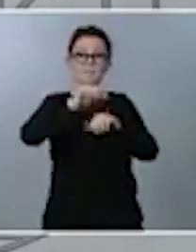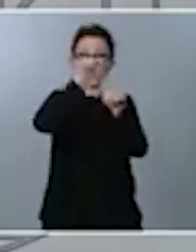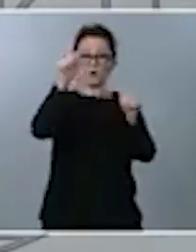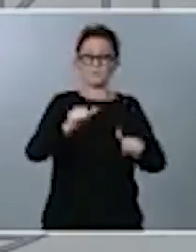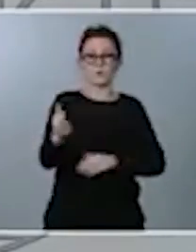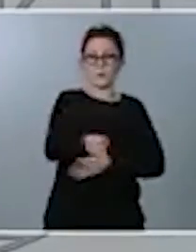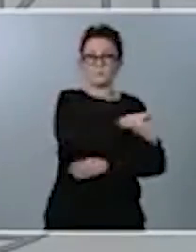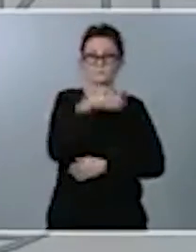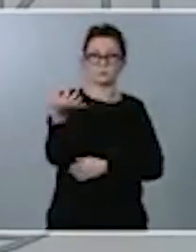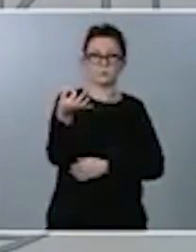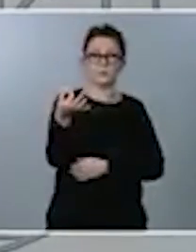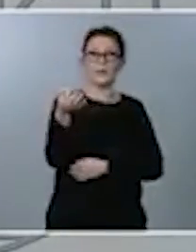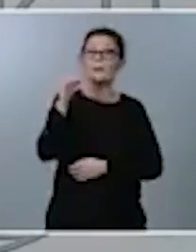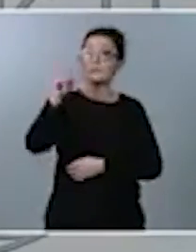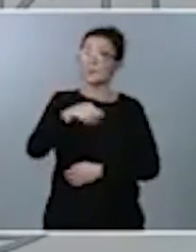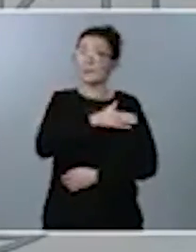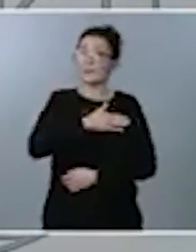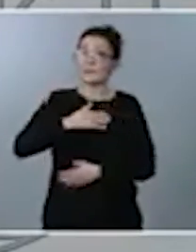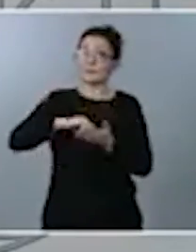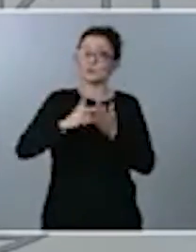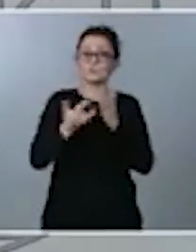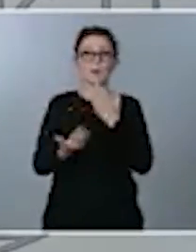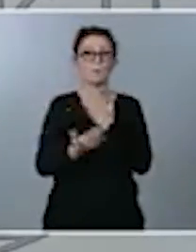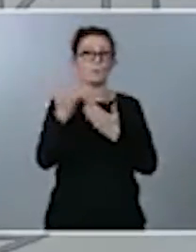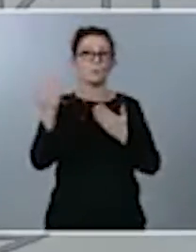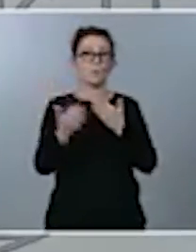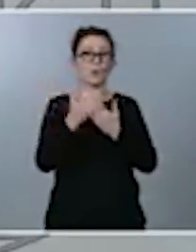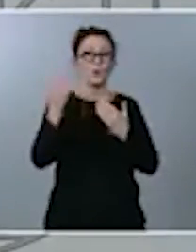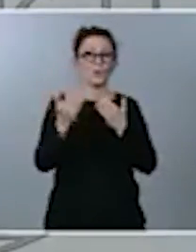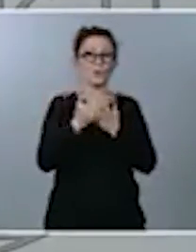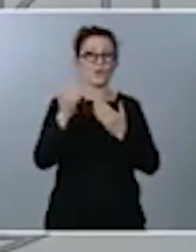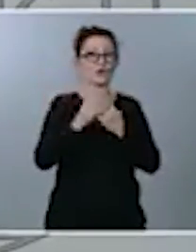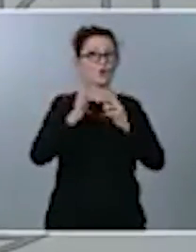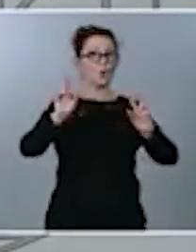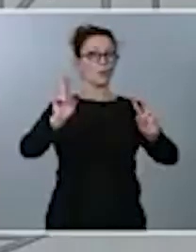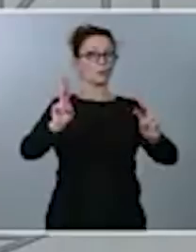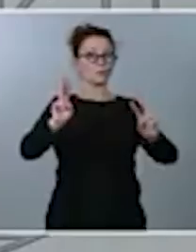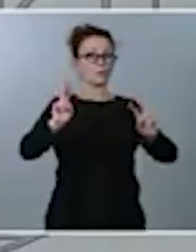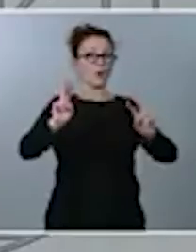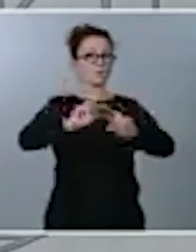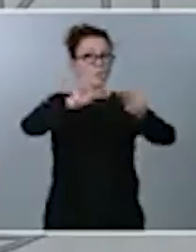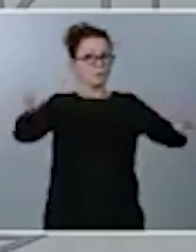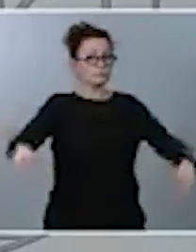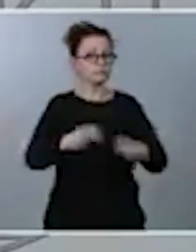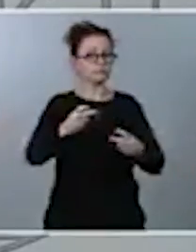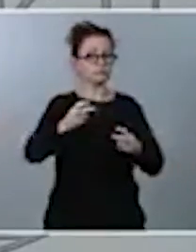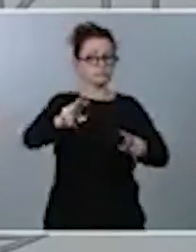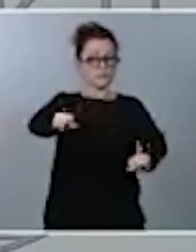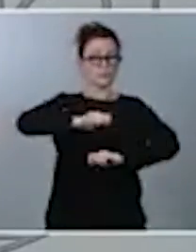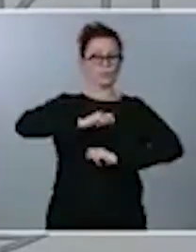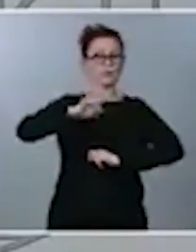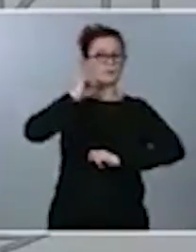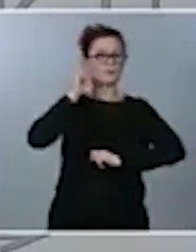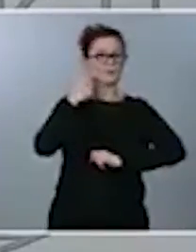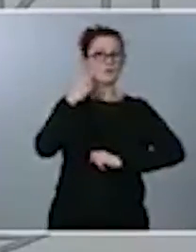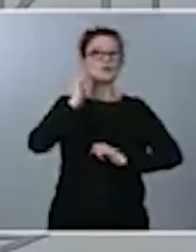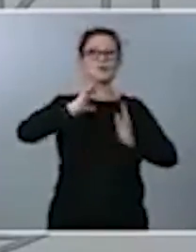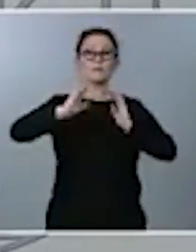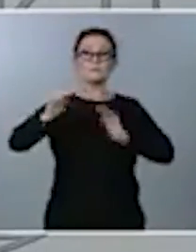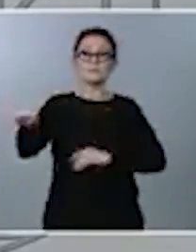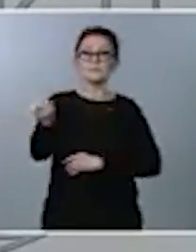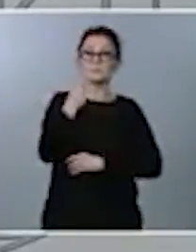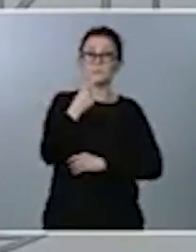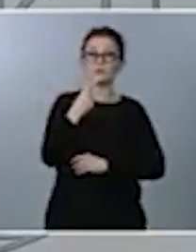que sea un sistema moderno, a la vanguardia, que permita diagnóstico y tratamiento de enfermedades que